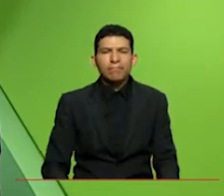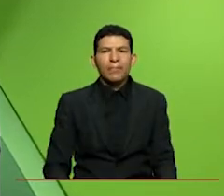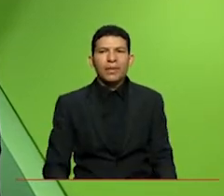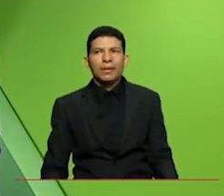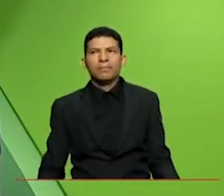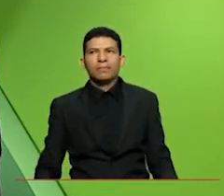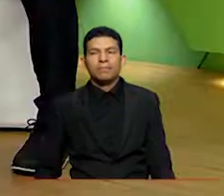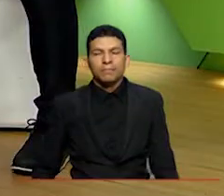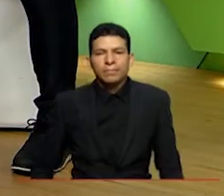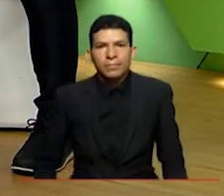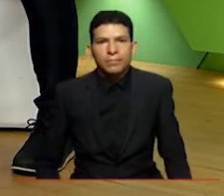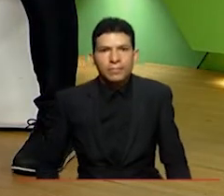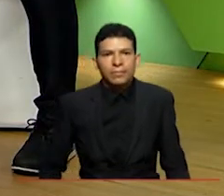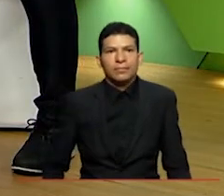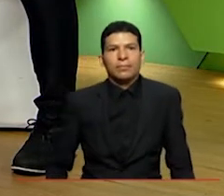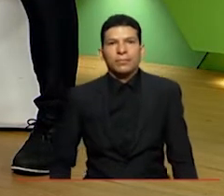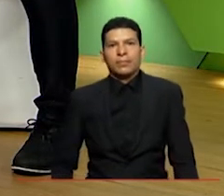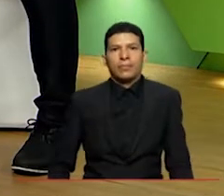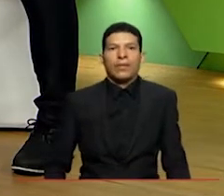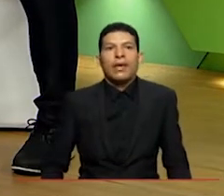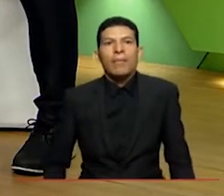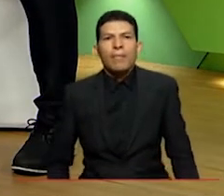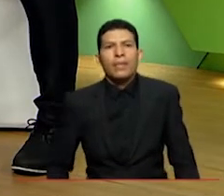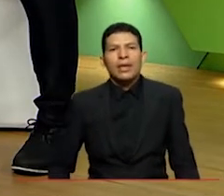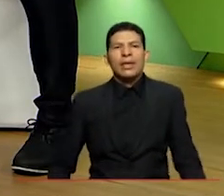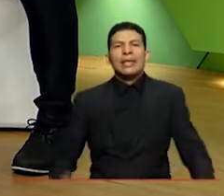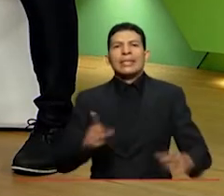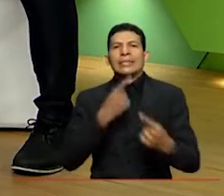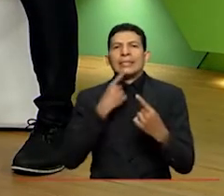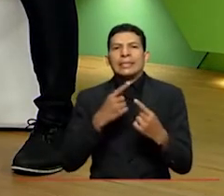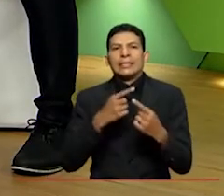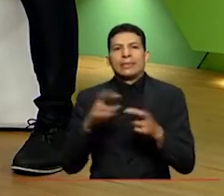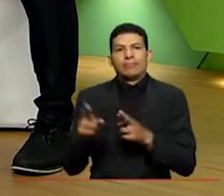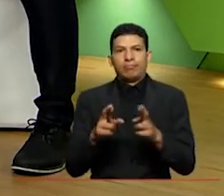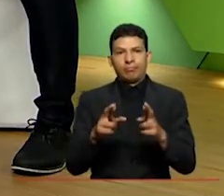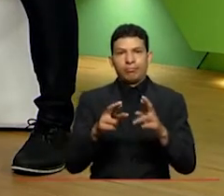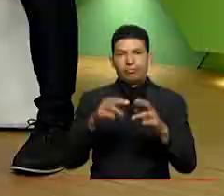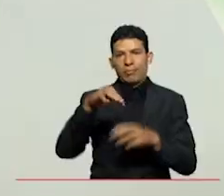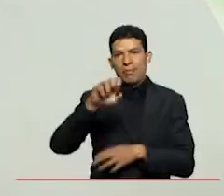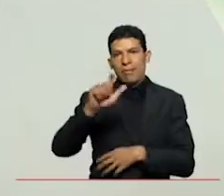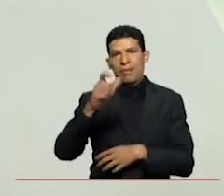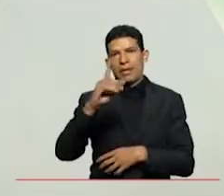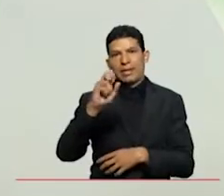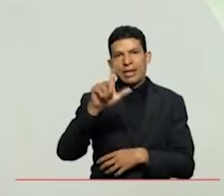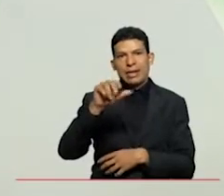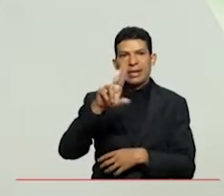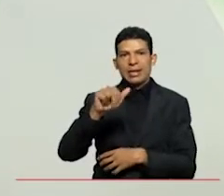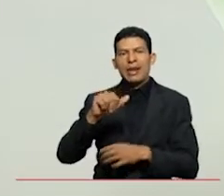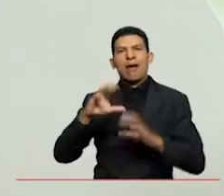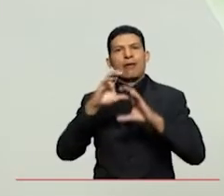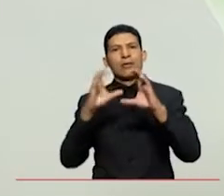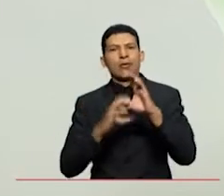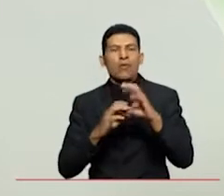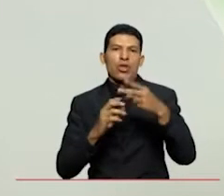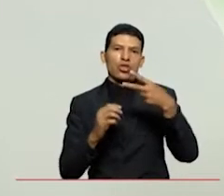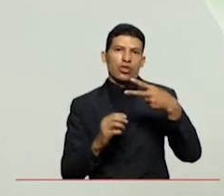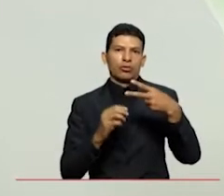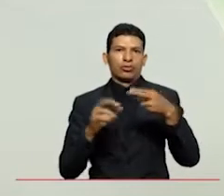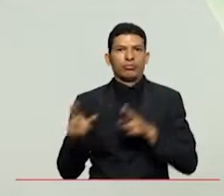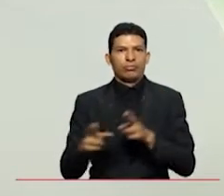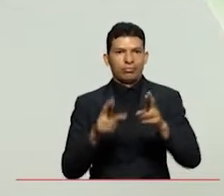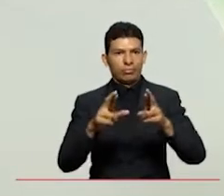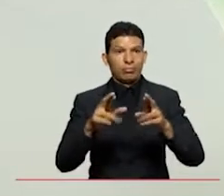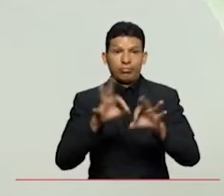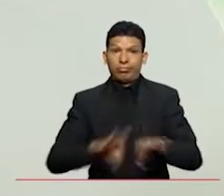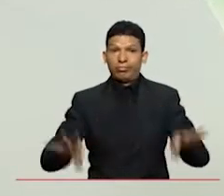la macro cuenca hace referencia al río magdalena y cauca que son los dos ríos más importantes del país en la